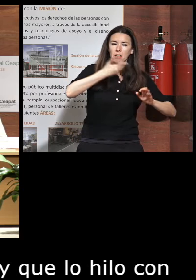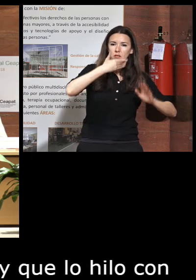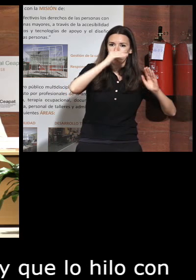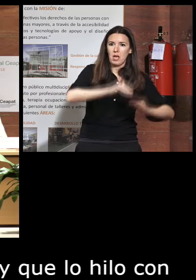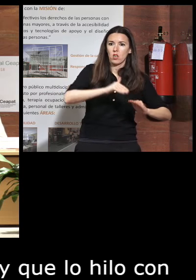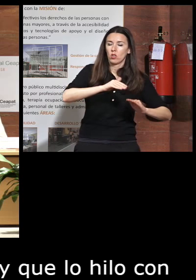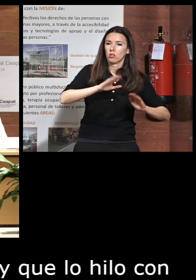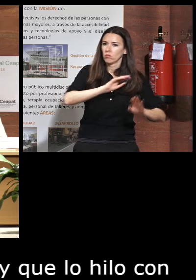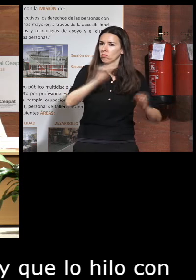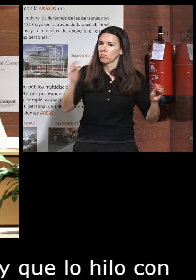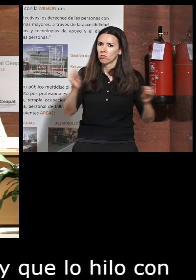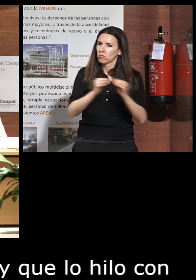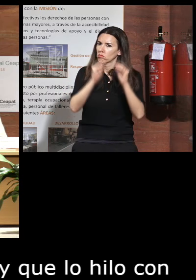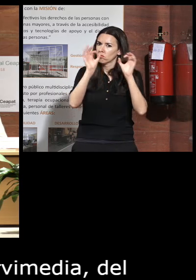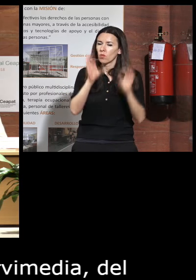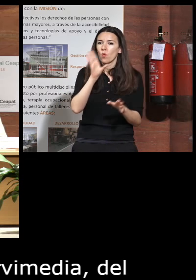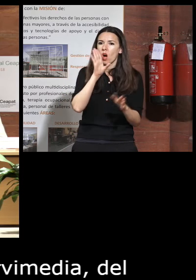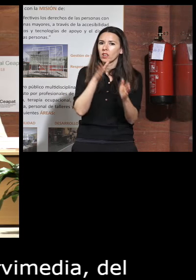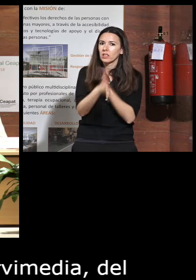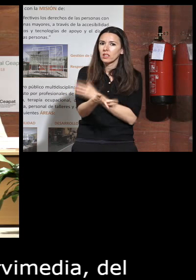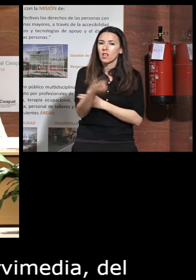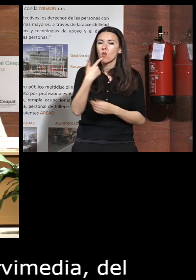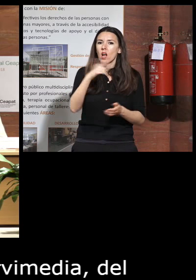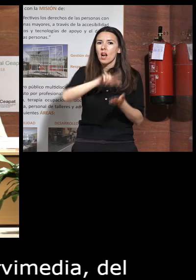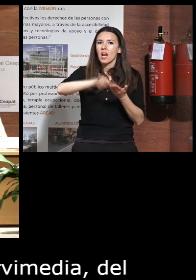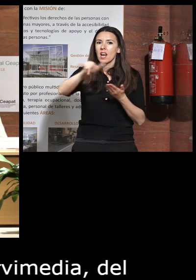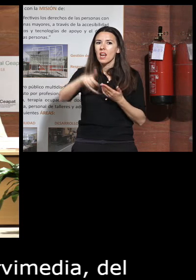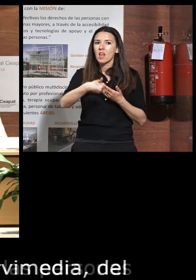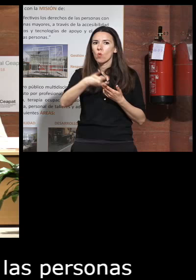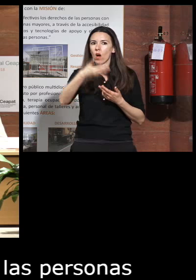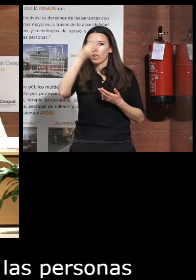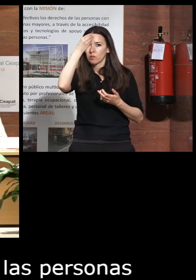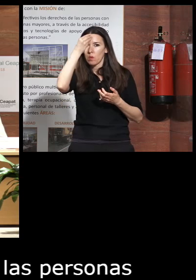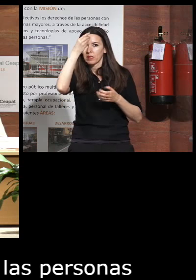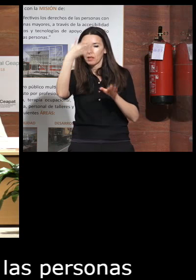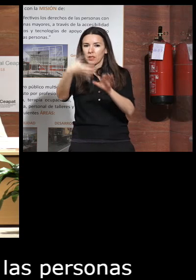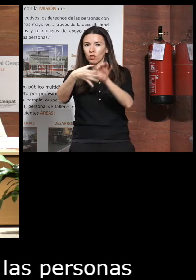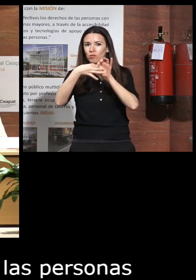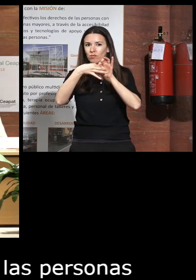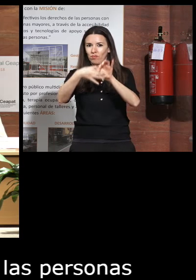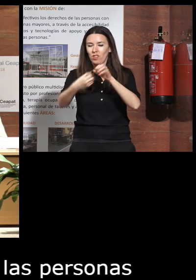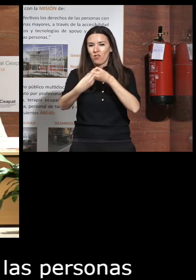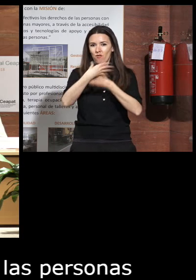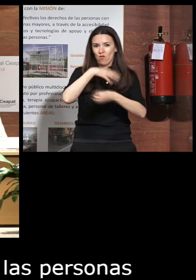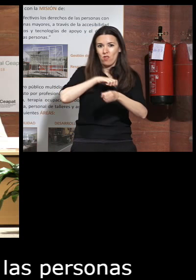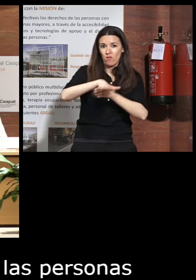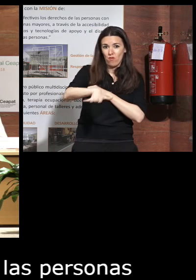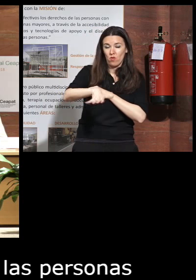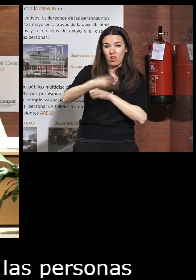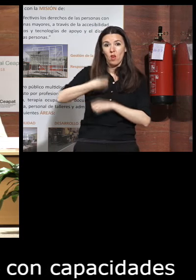y estoy totalmente de acuerdo con lo que decías de que el lenguaje conforma el pensamiento y lo que decía también el profesor Pinillos de